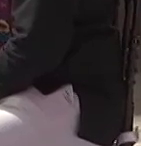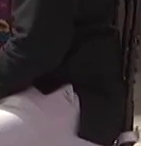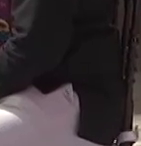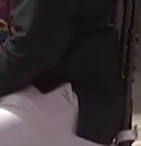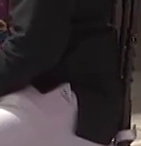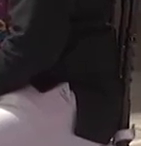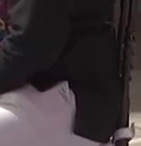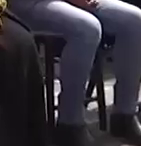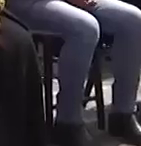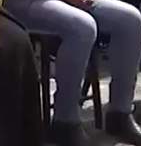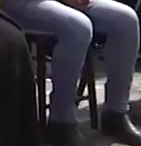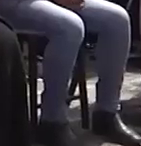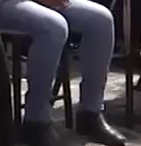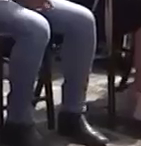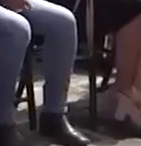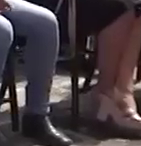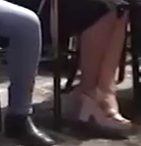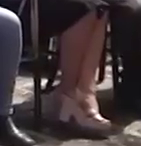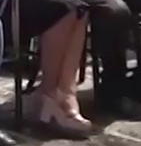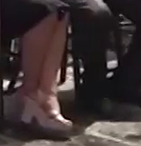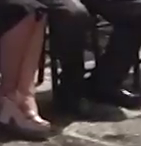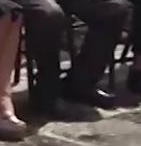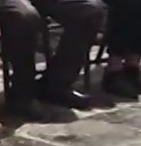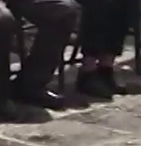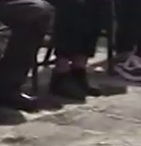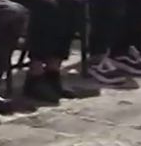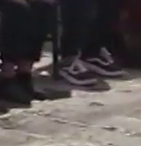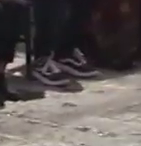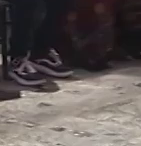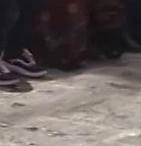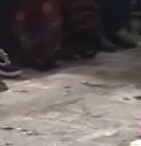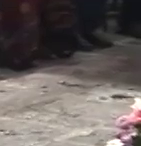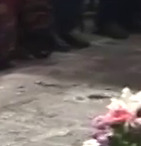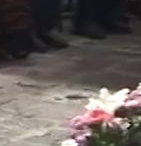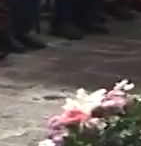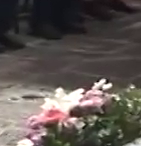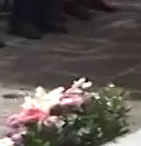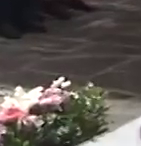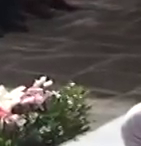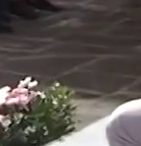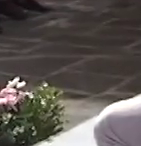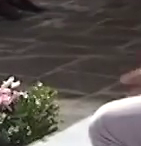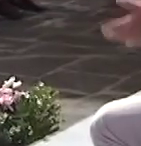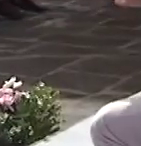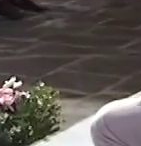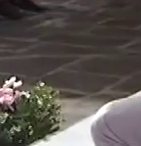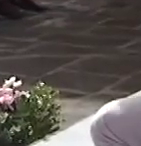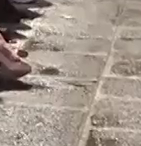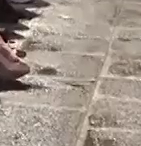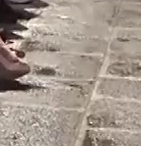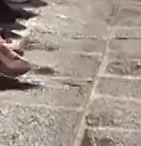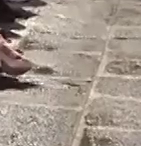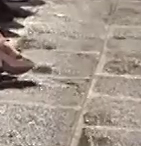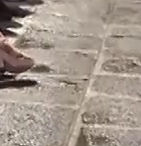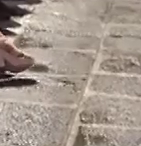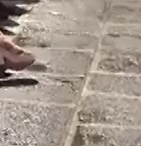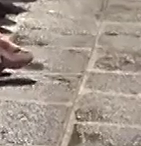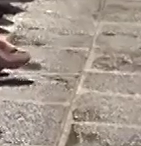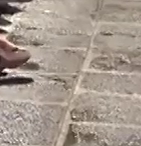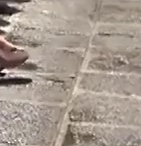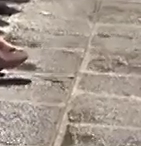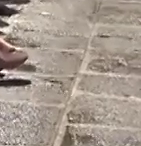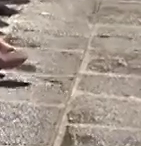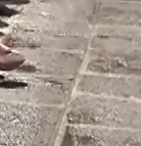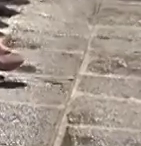.288.000 pesos, acción que no solo ha beneficiado directamente a los creadores, sino que también ha impulsado la